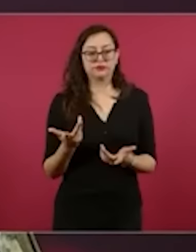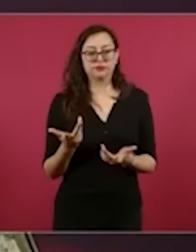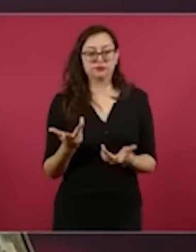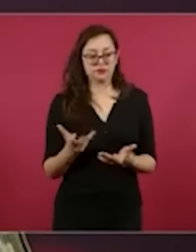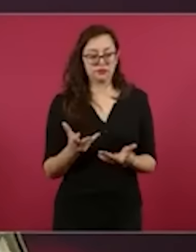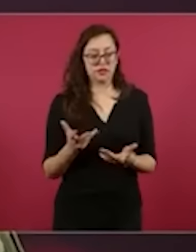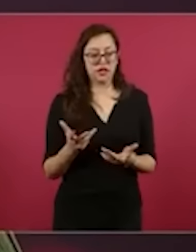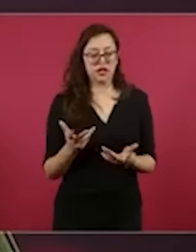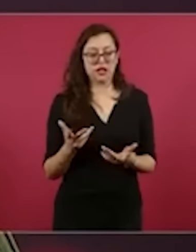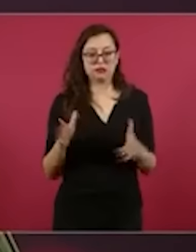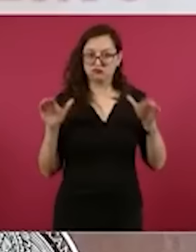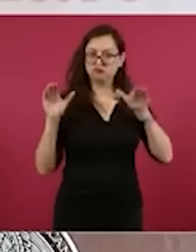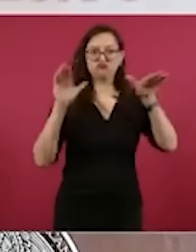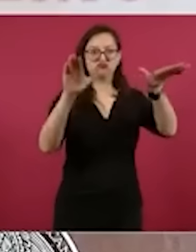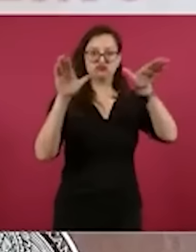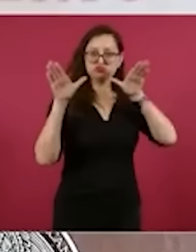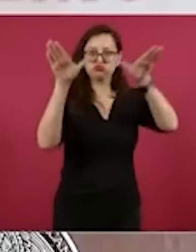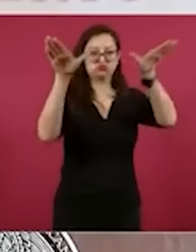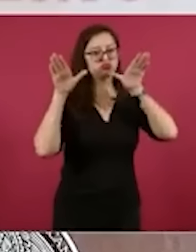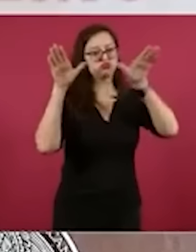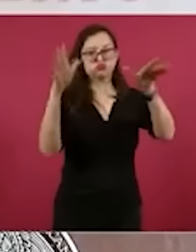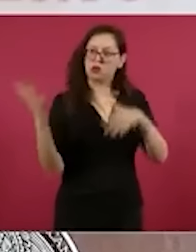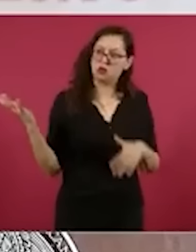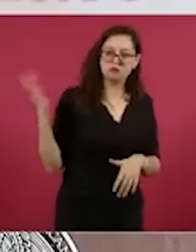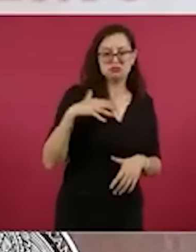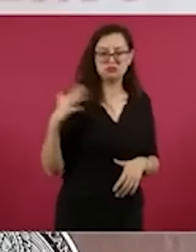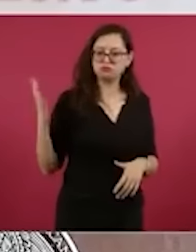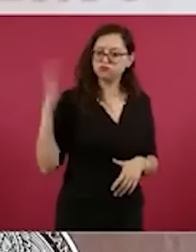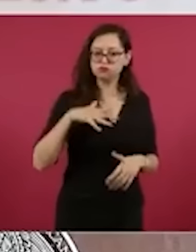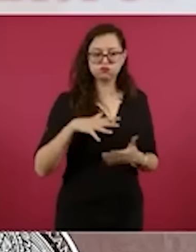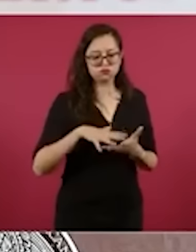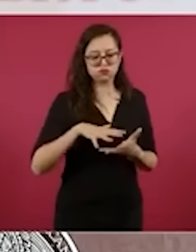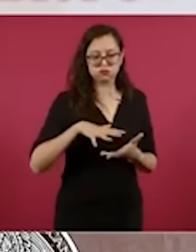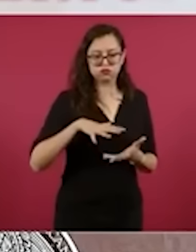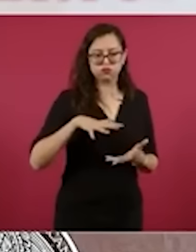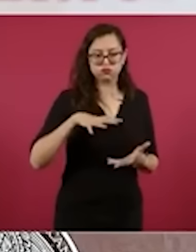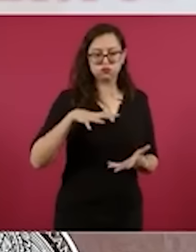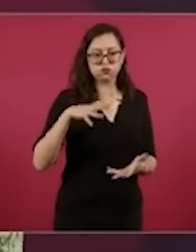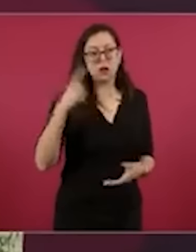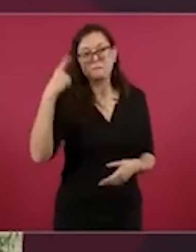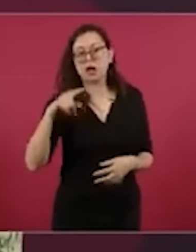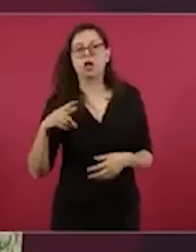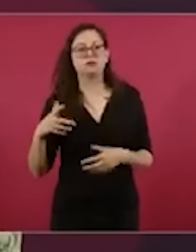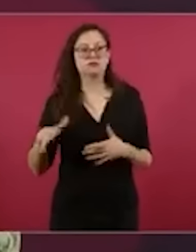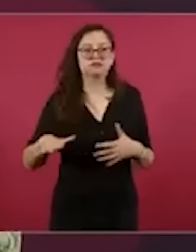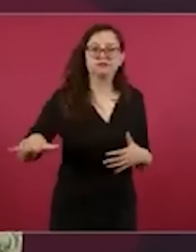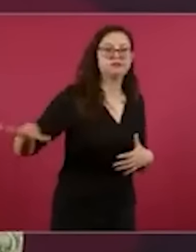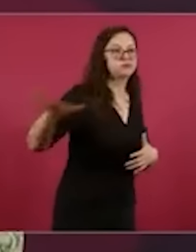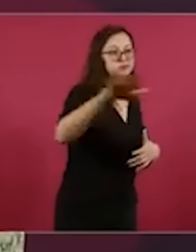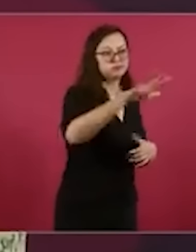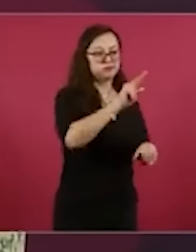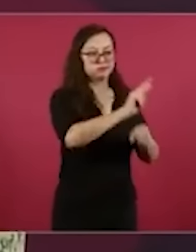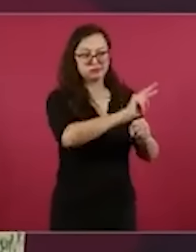tierra, como las aeronaves que tienen que estar también apoyando a este personal, pero haciendo reconocimientos en el área. Y